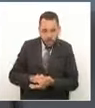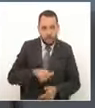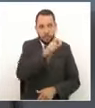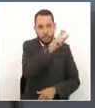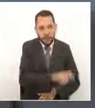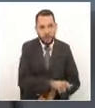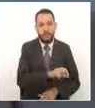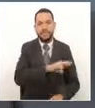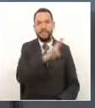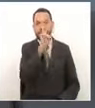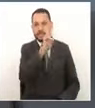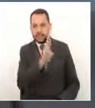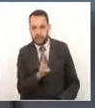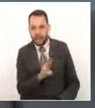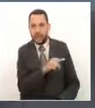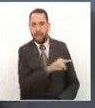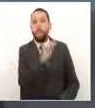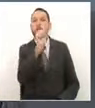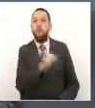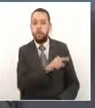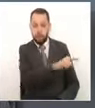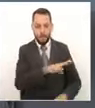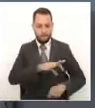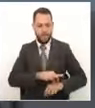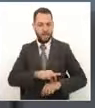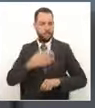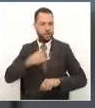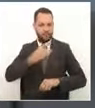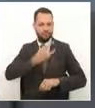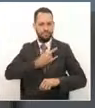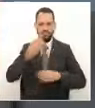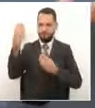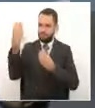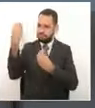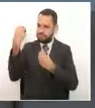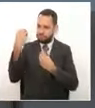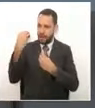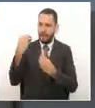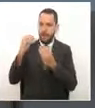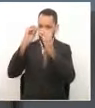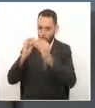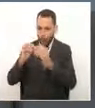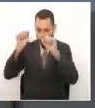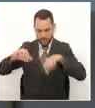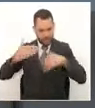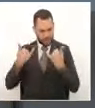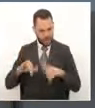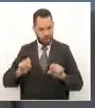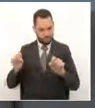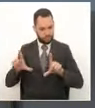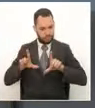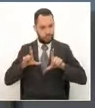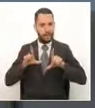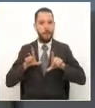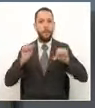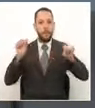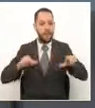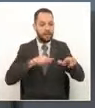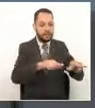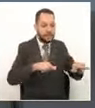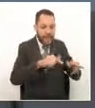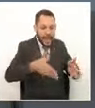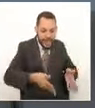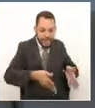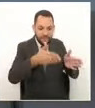Caldas de Quindío y del Chocó se han formado están preparados pero que no tienen las instalaciones ni los equipos para hacerlo es eso Andrés